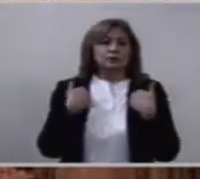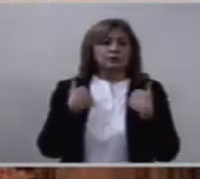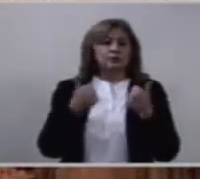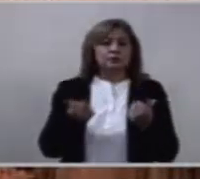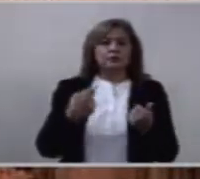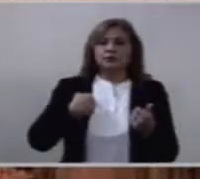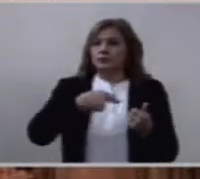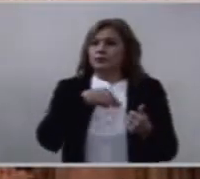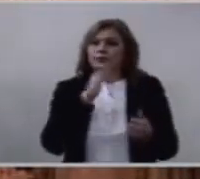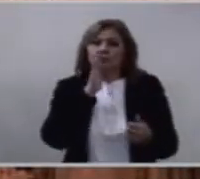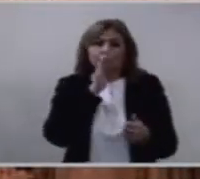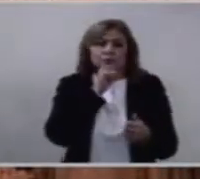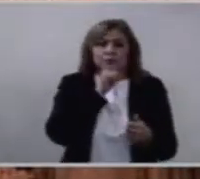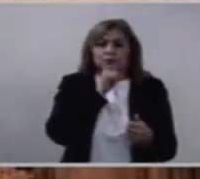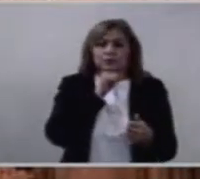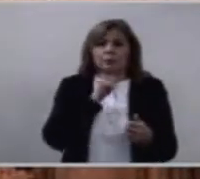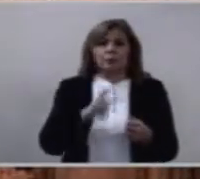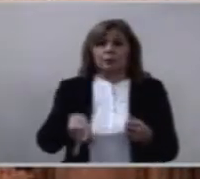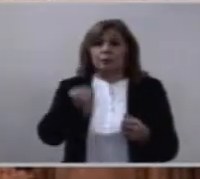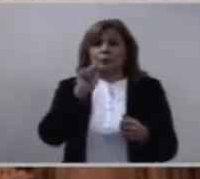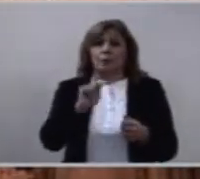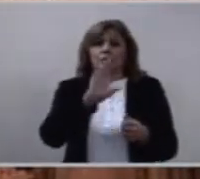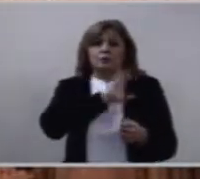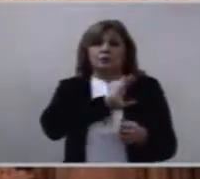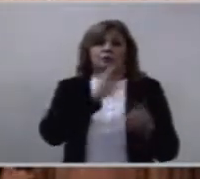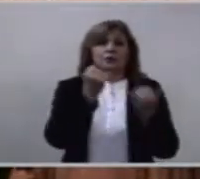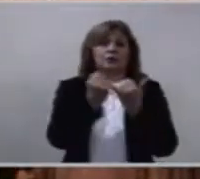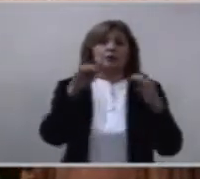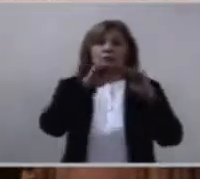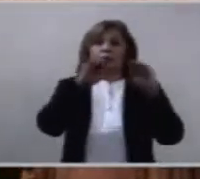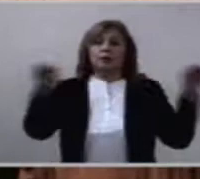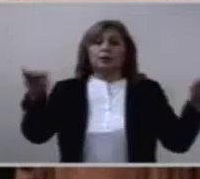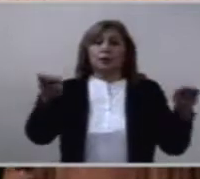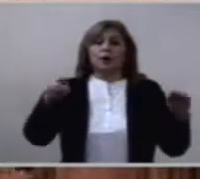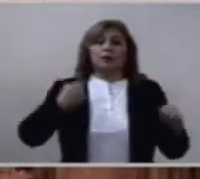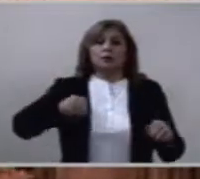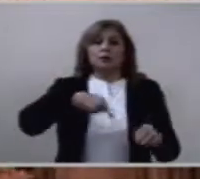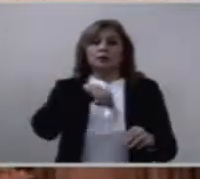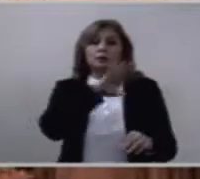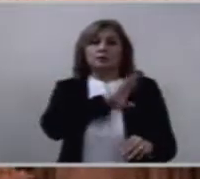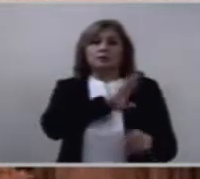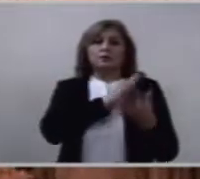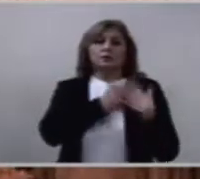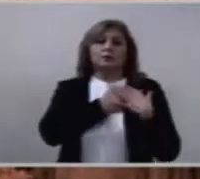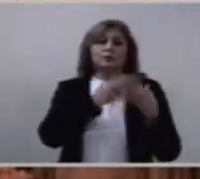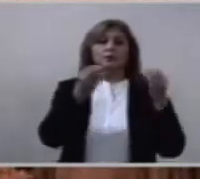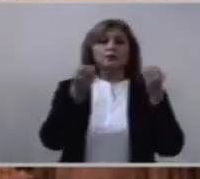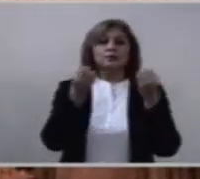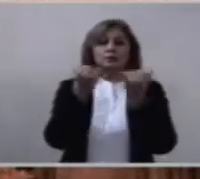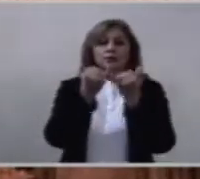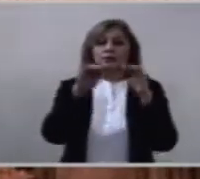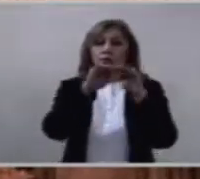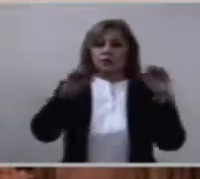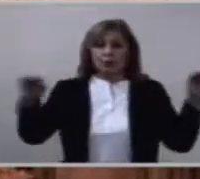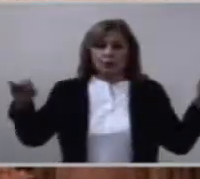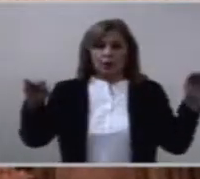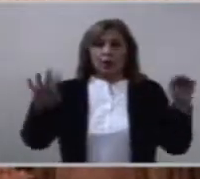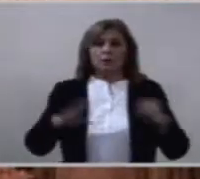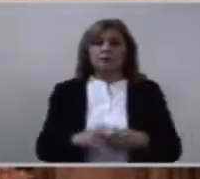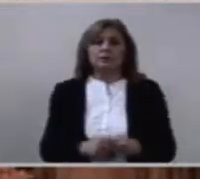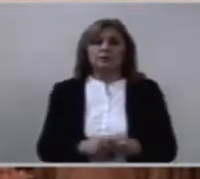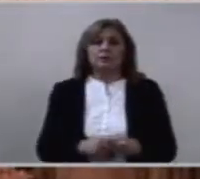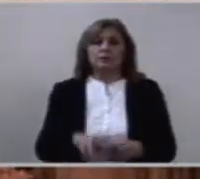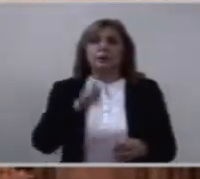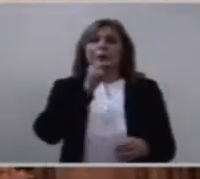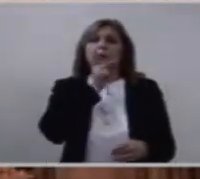Porque nos quiere a todos. Dios, dice Él en el sermón de la montaña. Mi